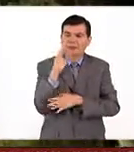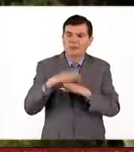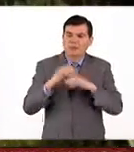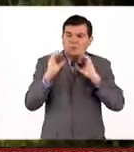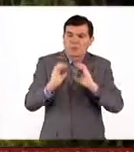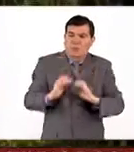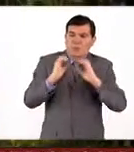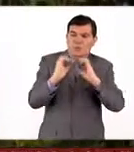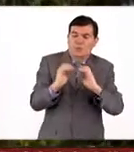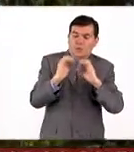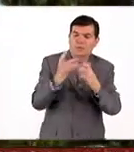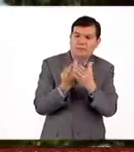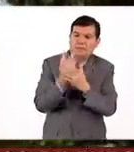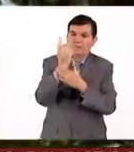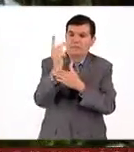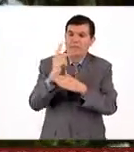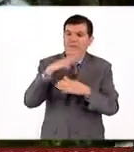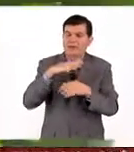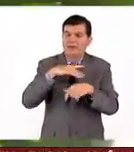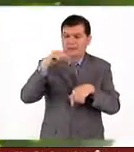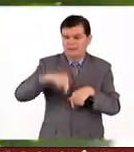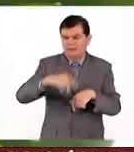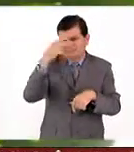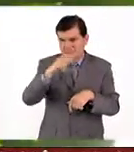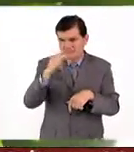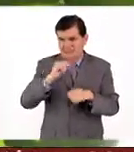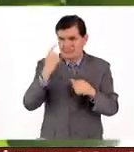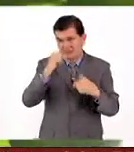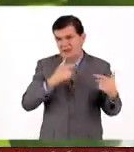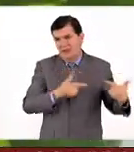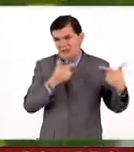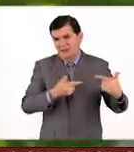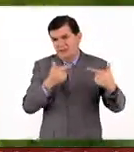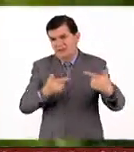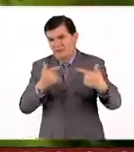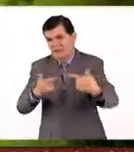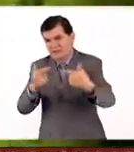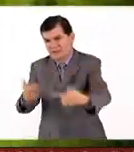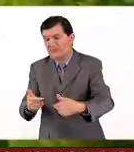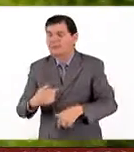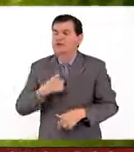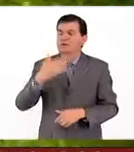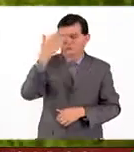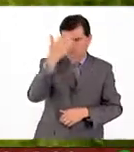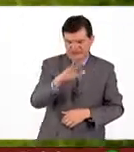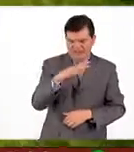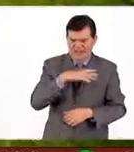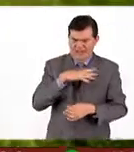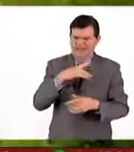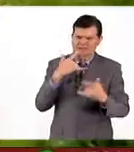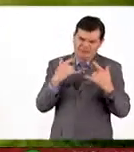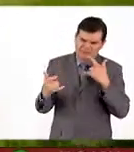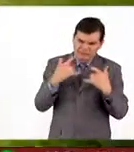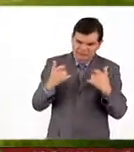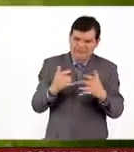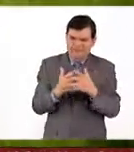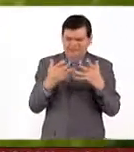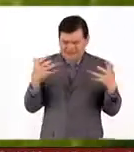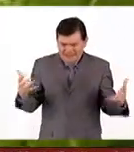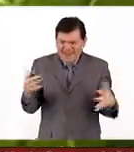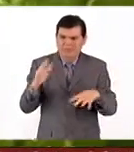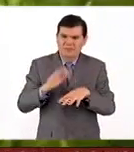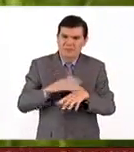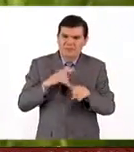conservando las plantas que tenemos en México para las generaciones futuras. Ahora sabemos que se hace mucho esfuerzo, maestra,